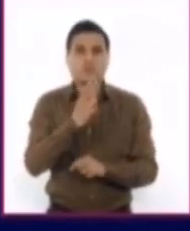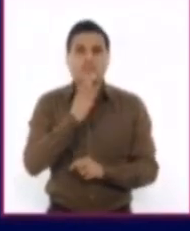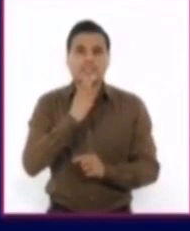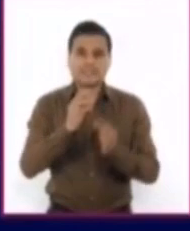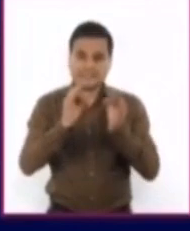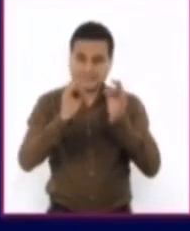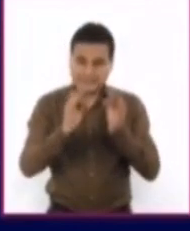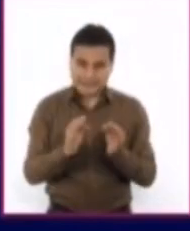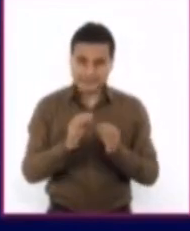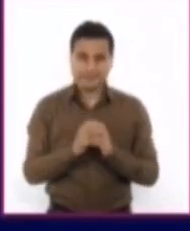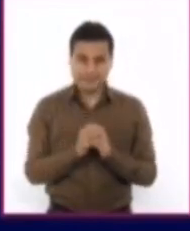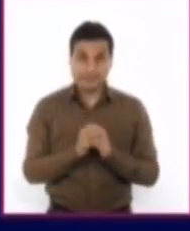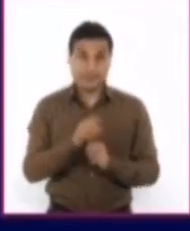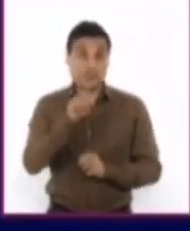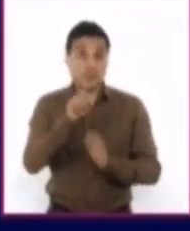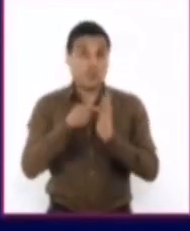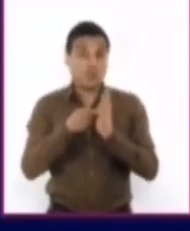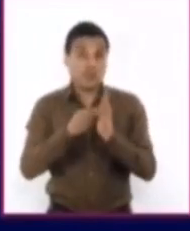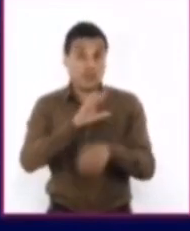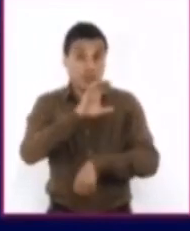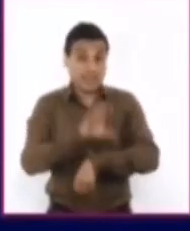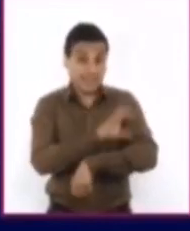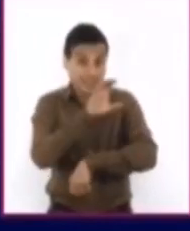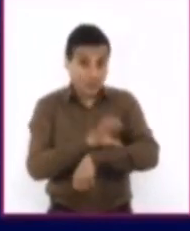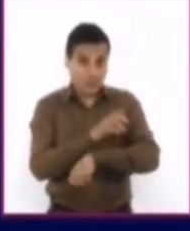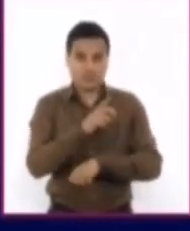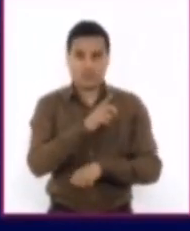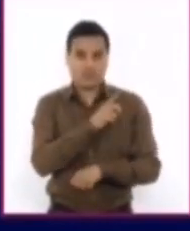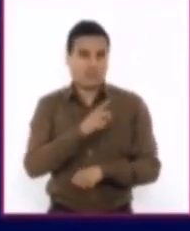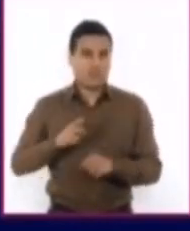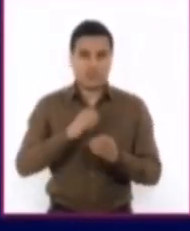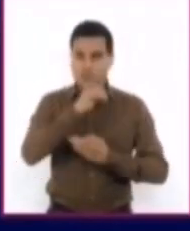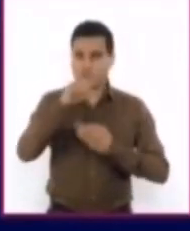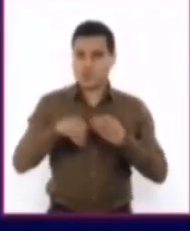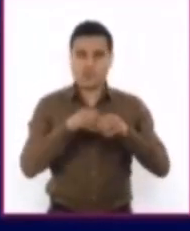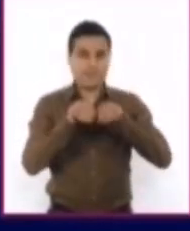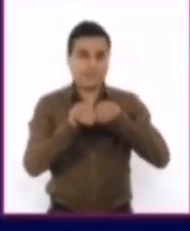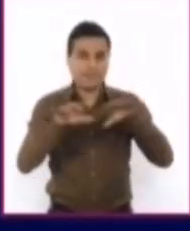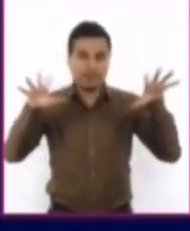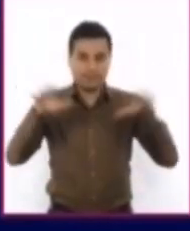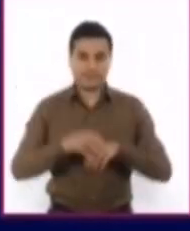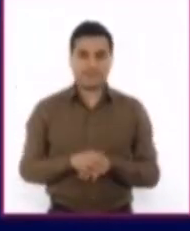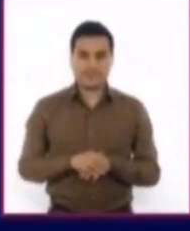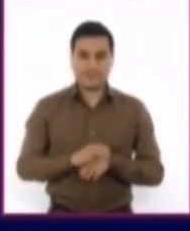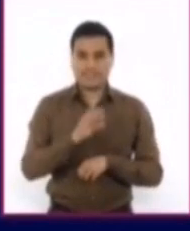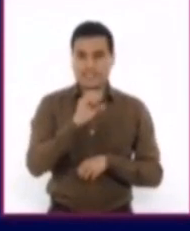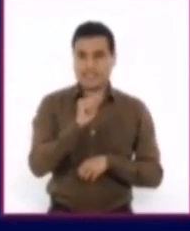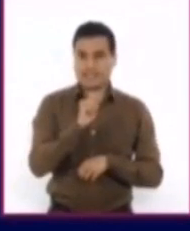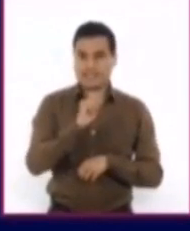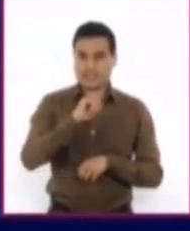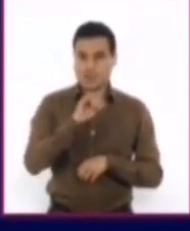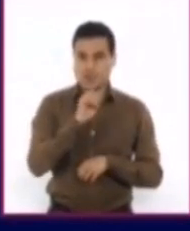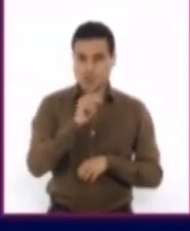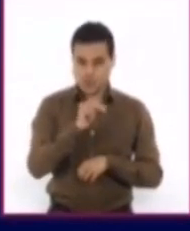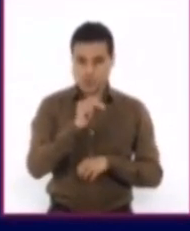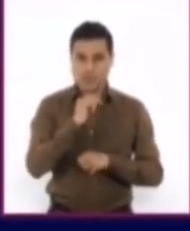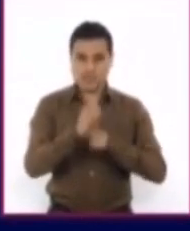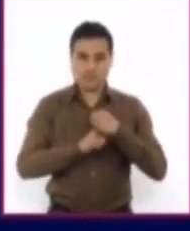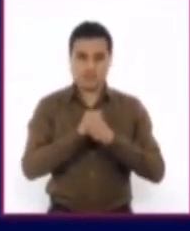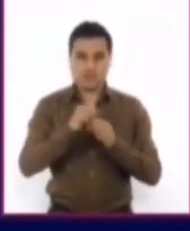energético por el que se opte debe ser generalizado y sostenible. Castejón 2004-23-24